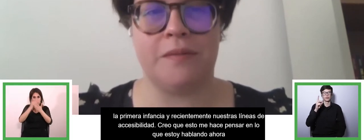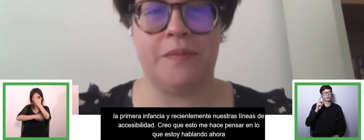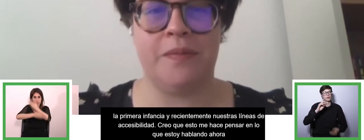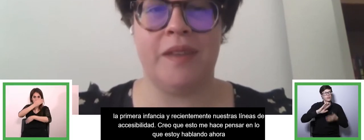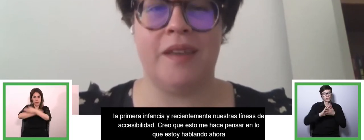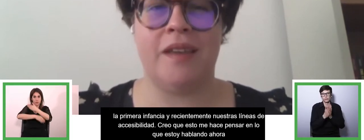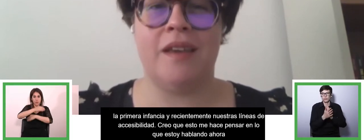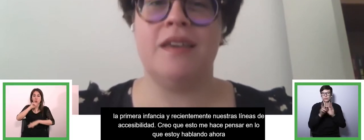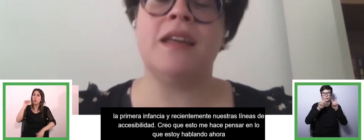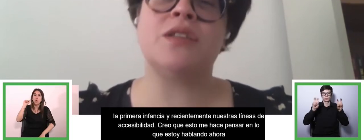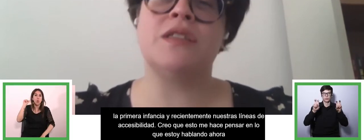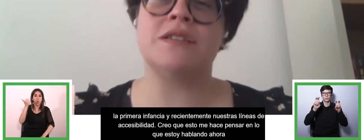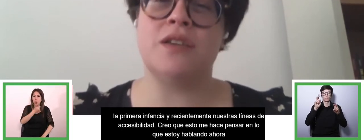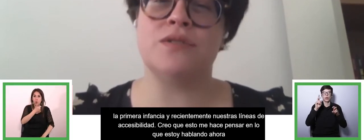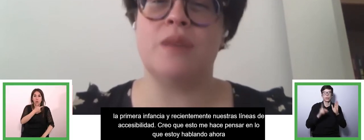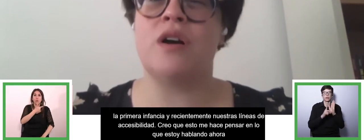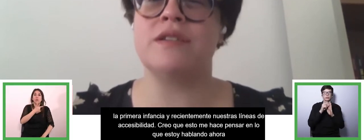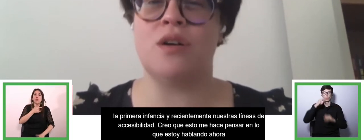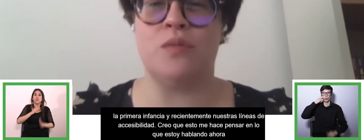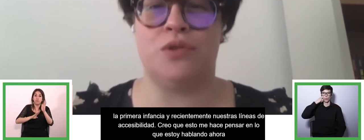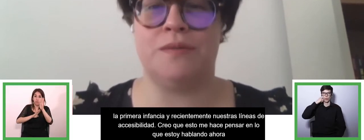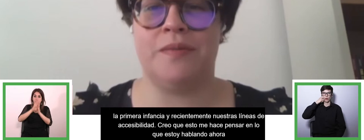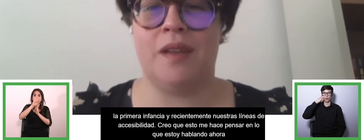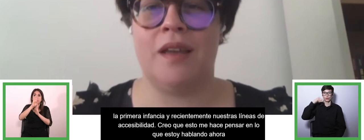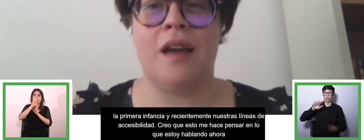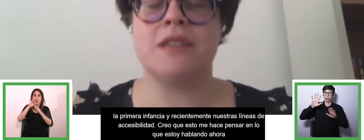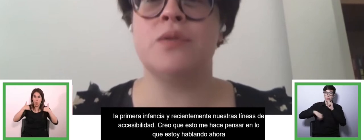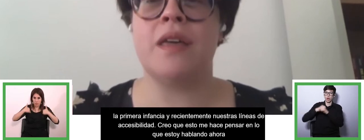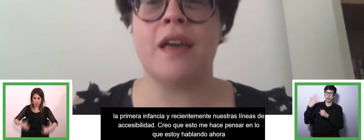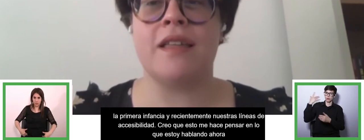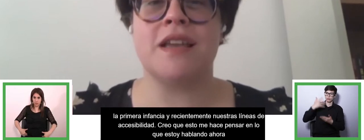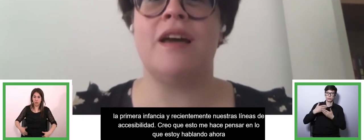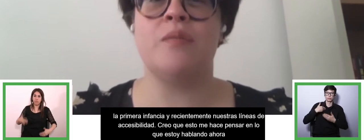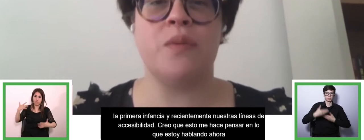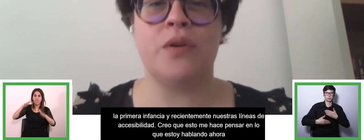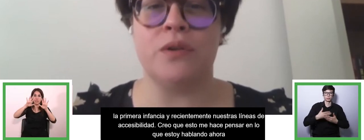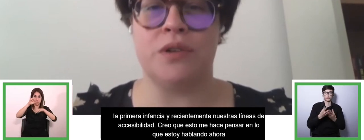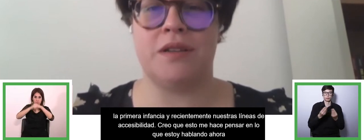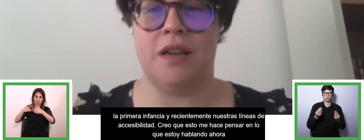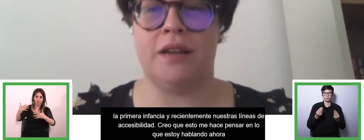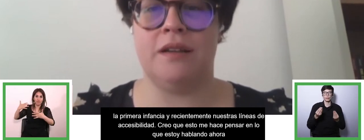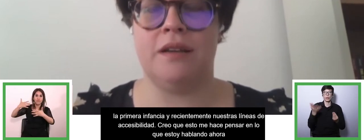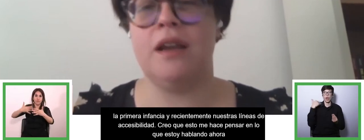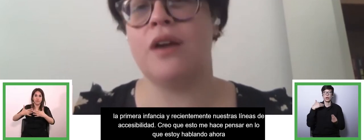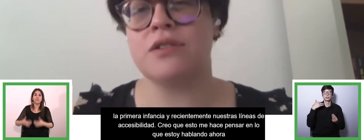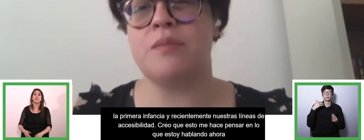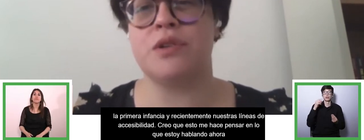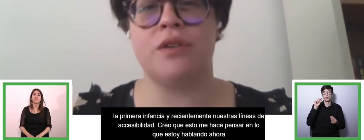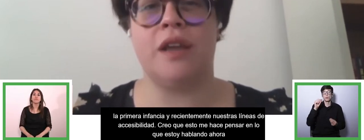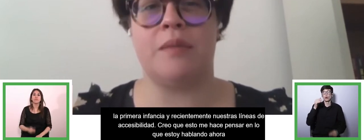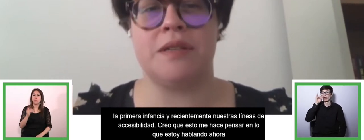del desarrollo humano. Y en estos 10 años hemos avanzado mucho. Hace una década se hablaba muy poco de inclusión en Chile,